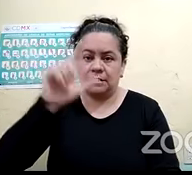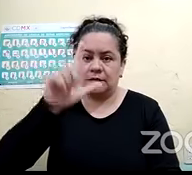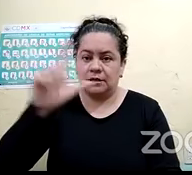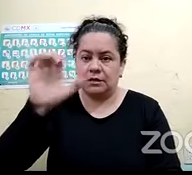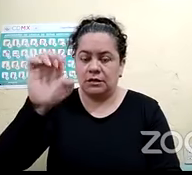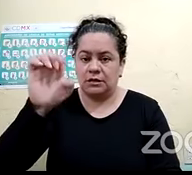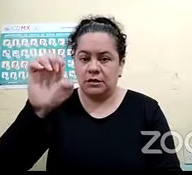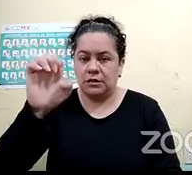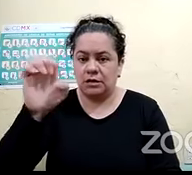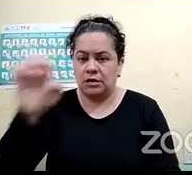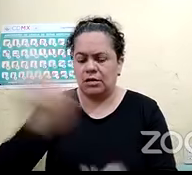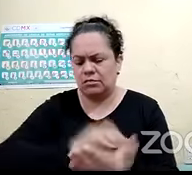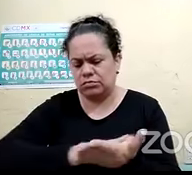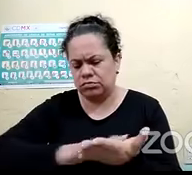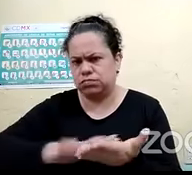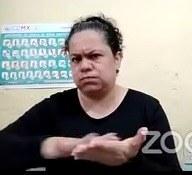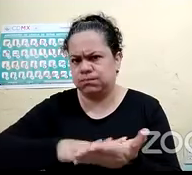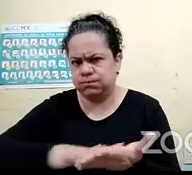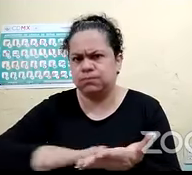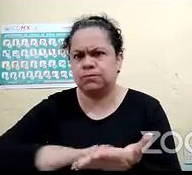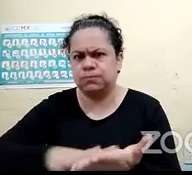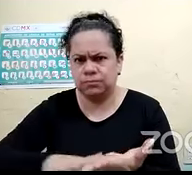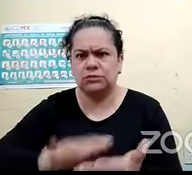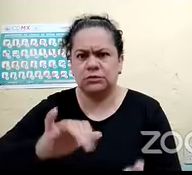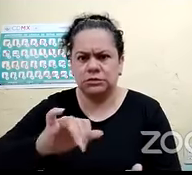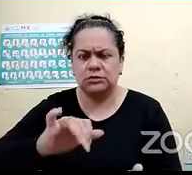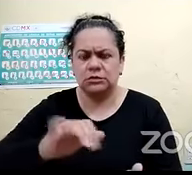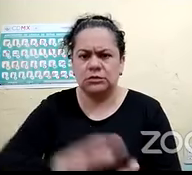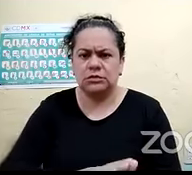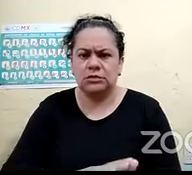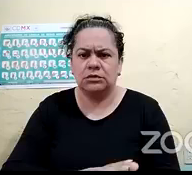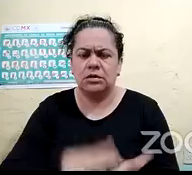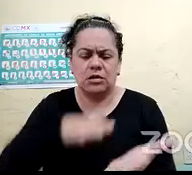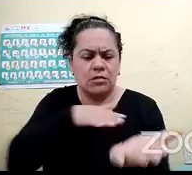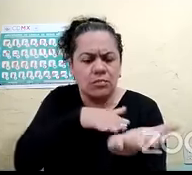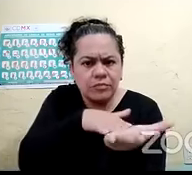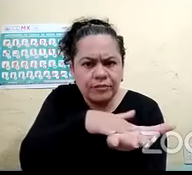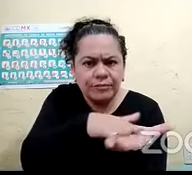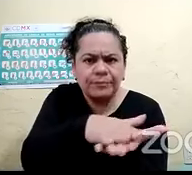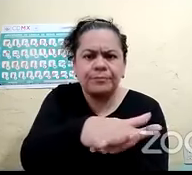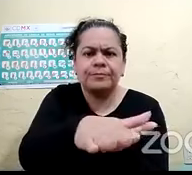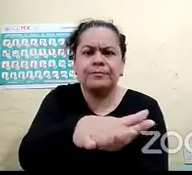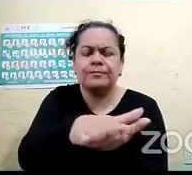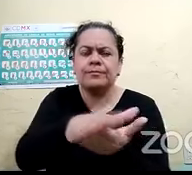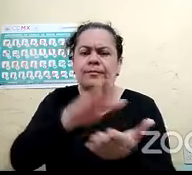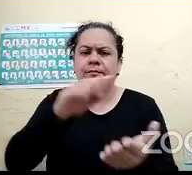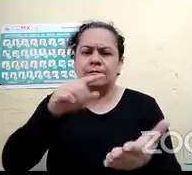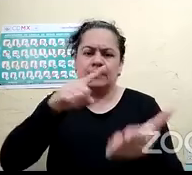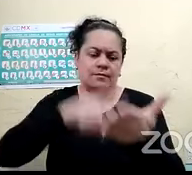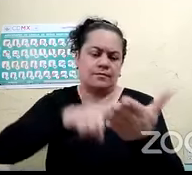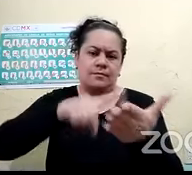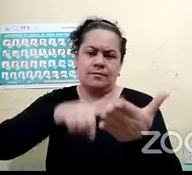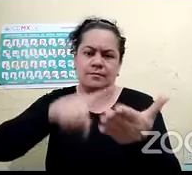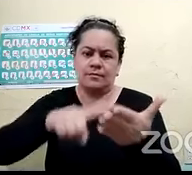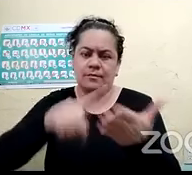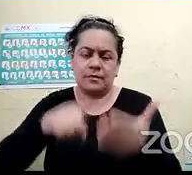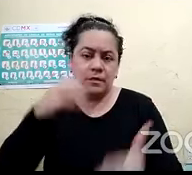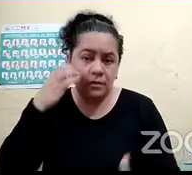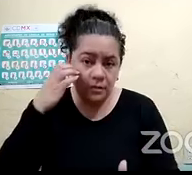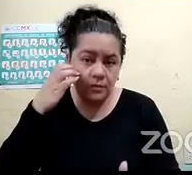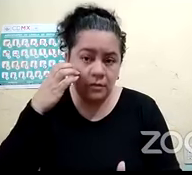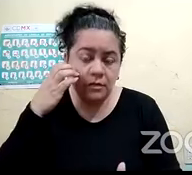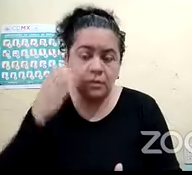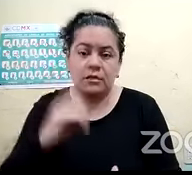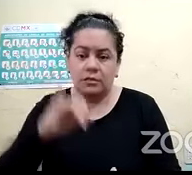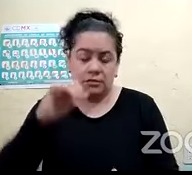impresoras, en las pantallas táctiles de los teléfonos, en otros dispositivos que